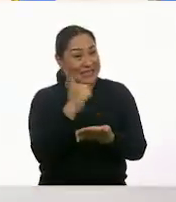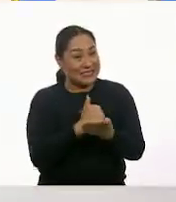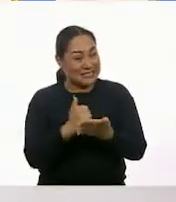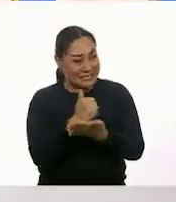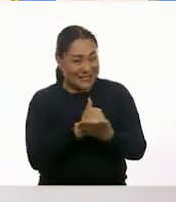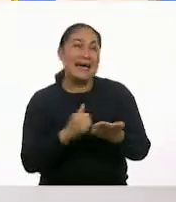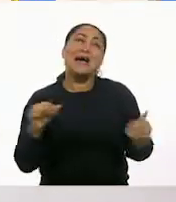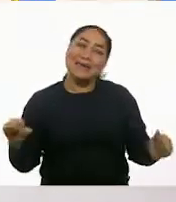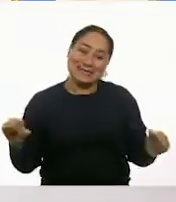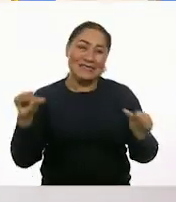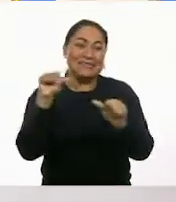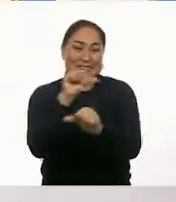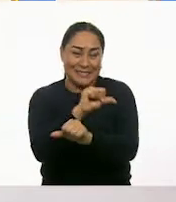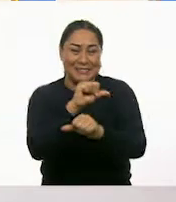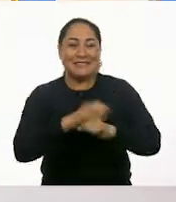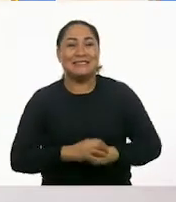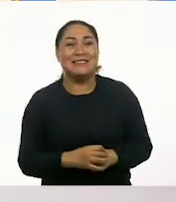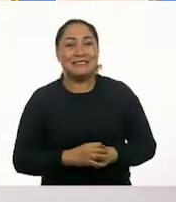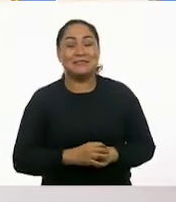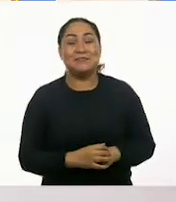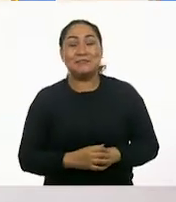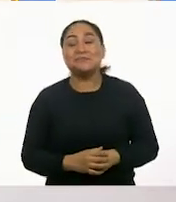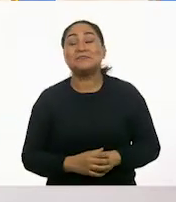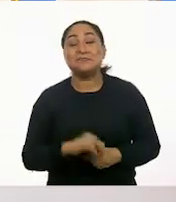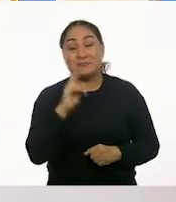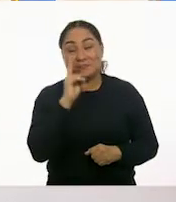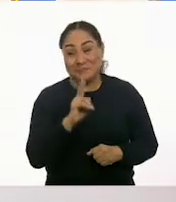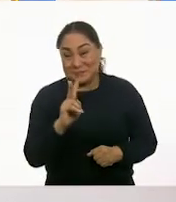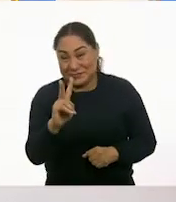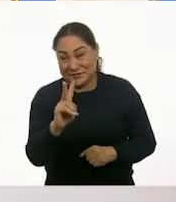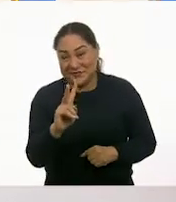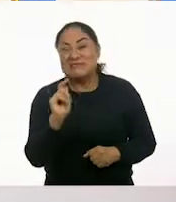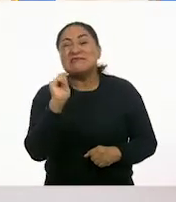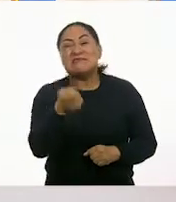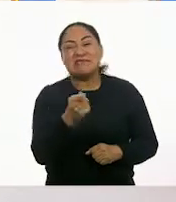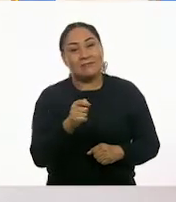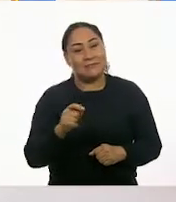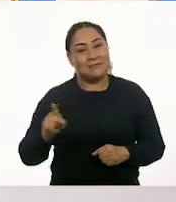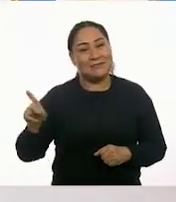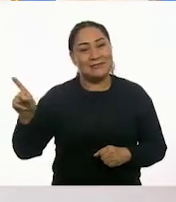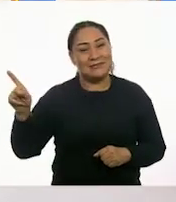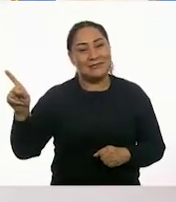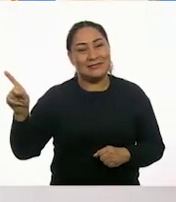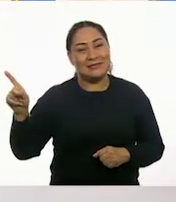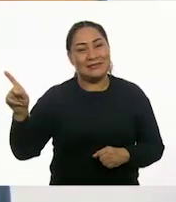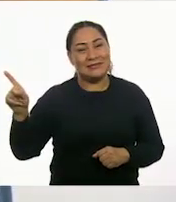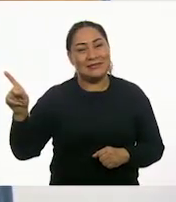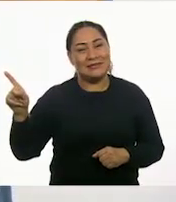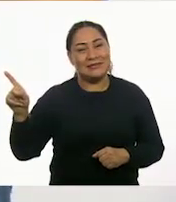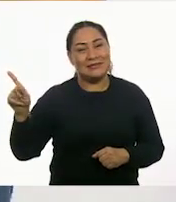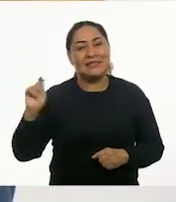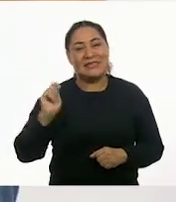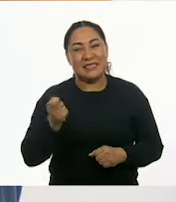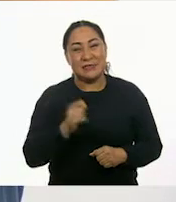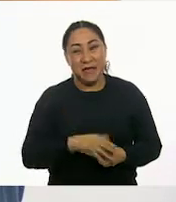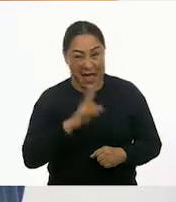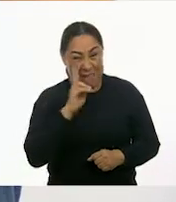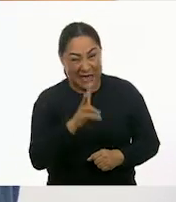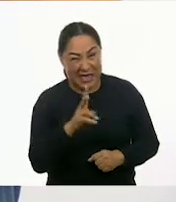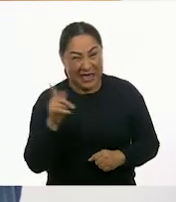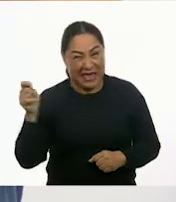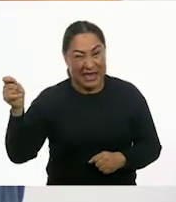Por qué? Por tuito, la cámara vio el azul. Y me tapo los ojos, muéstrales a las niñas y a los niños. ¿Qué te tocó? ¿Ya la viste?